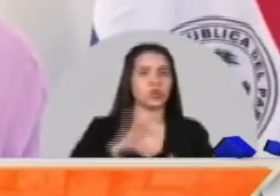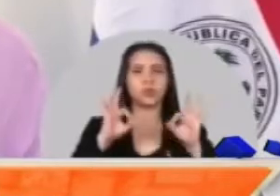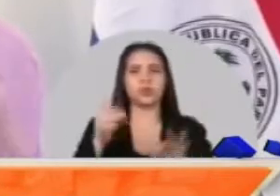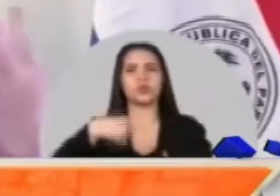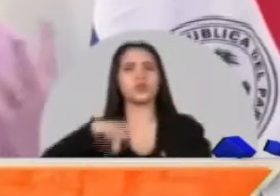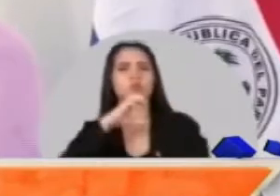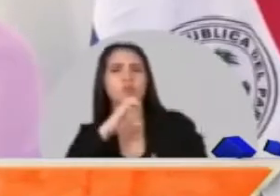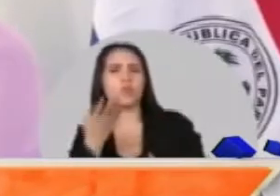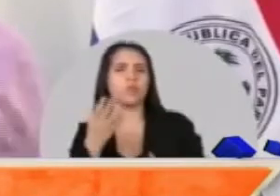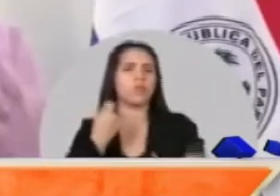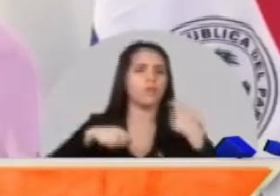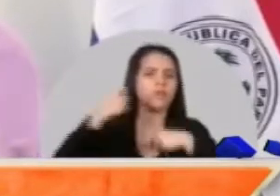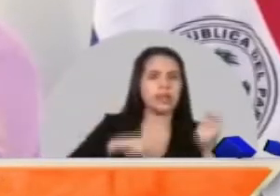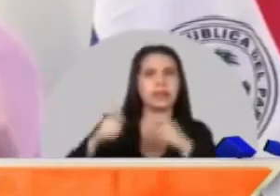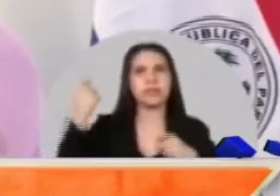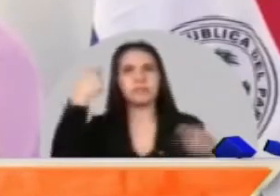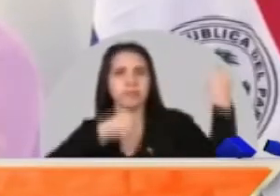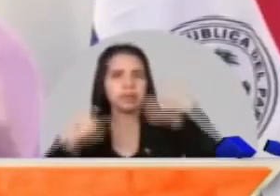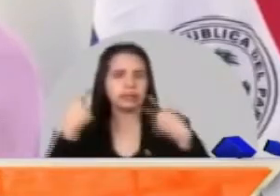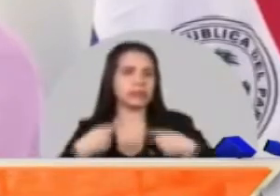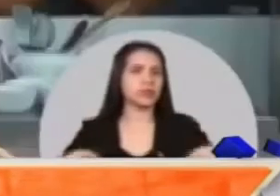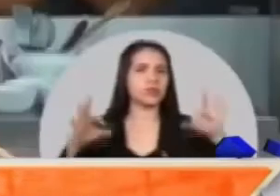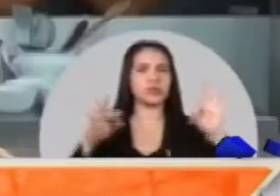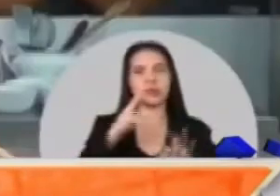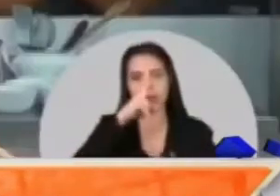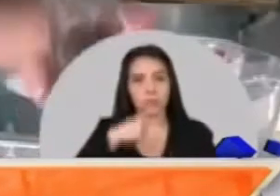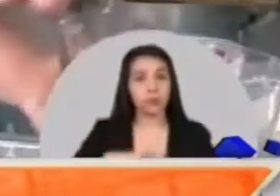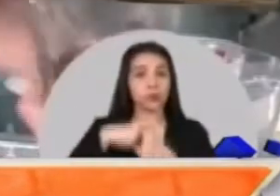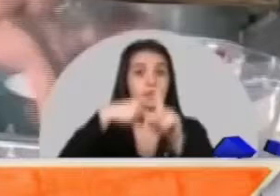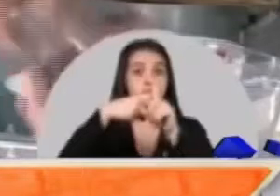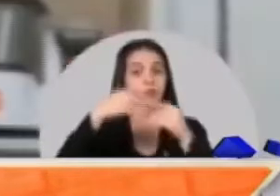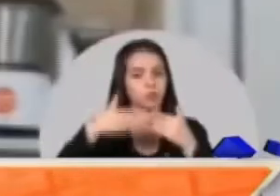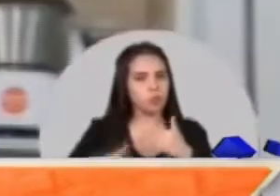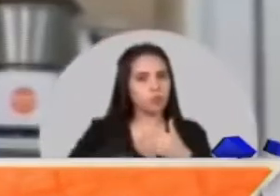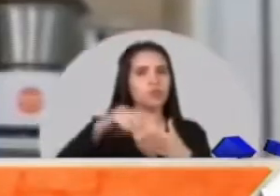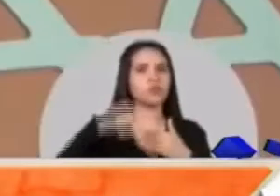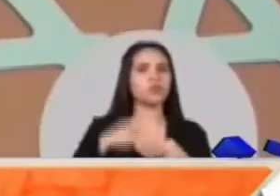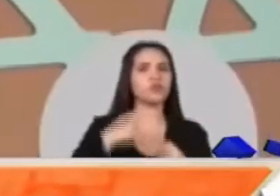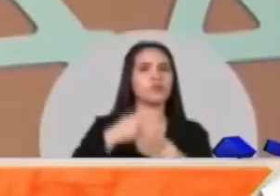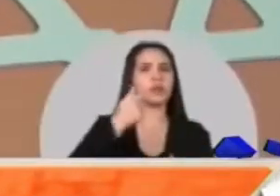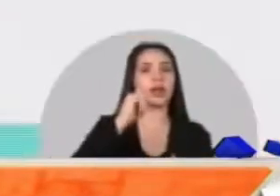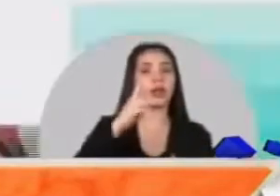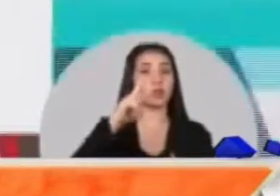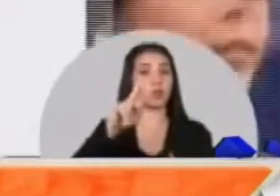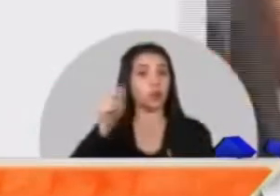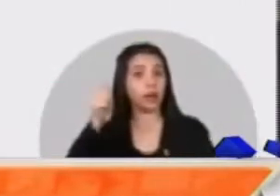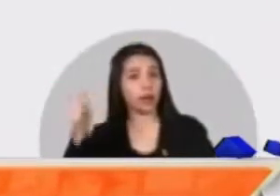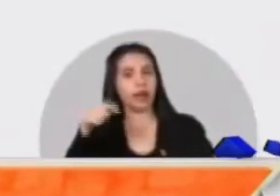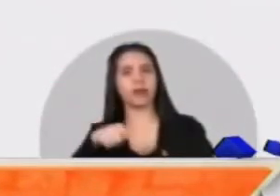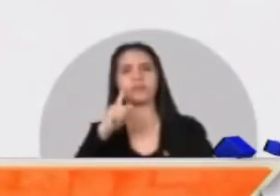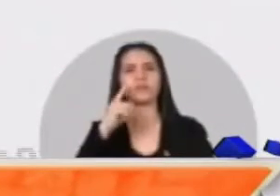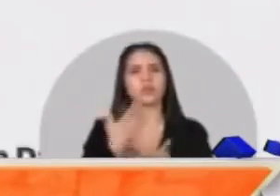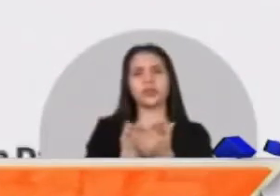tuvieron que reinventarse con mucha creatividad y esperanza. Muy pronto, nuestro programa AICUA estará presente